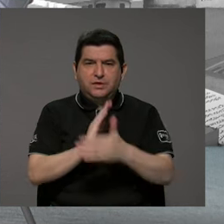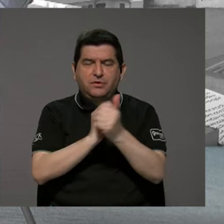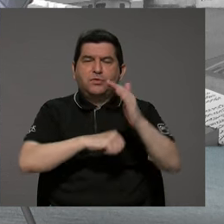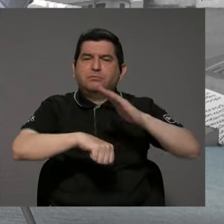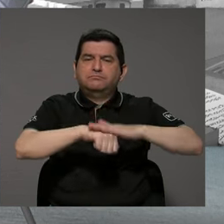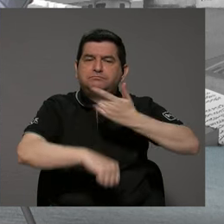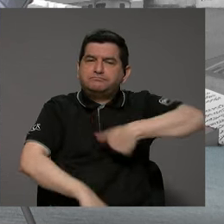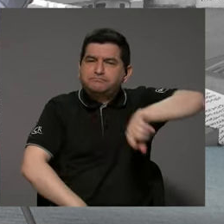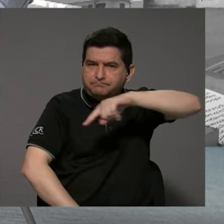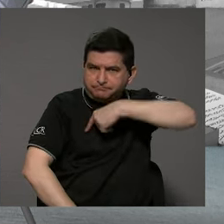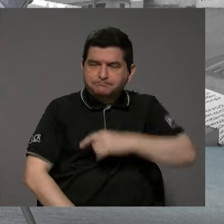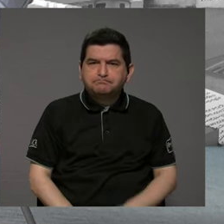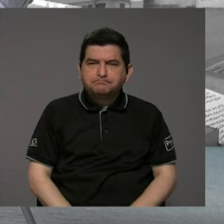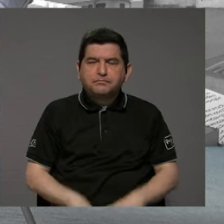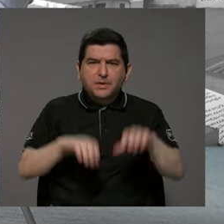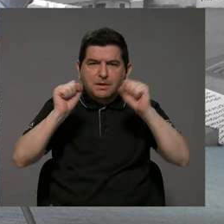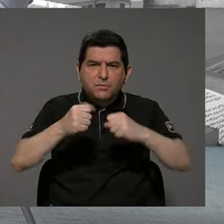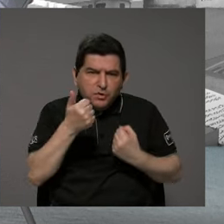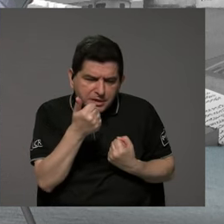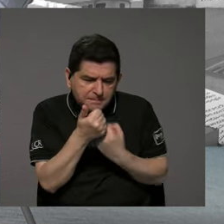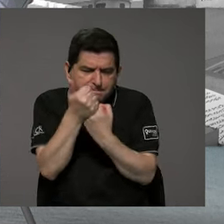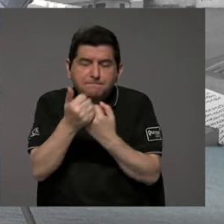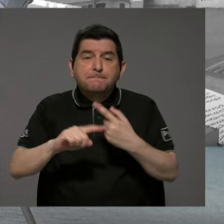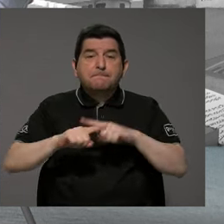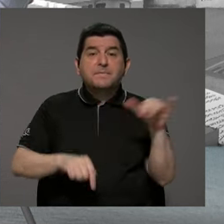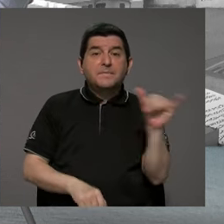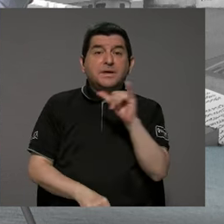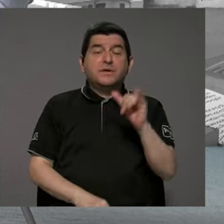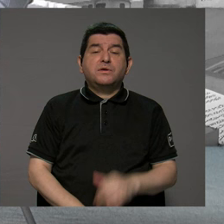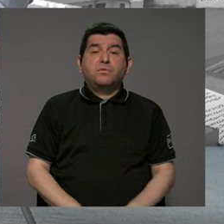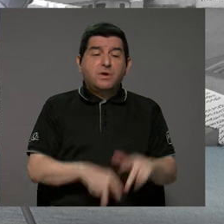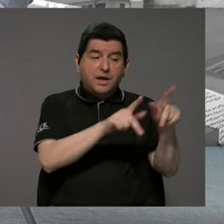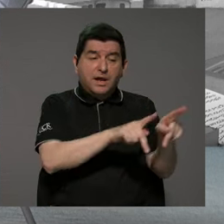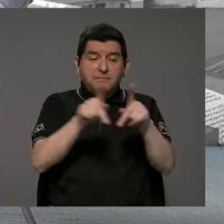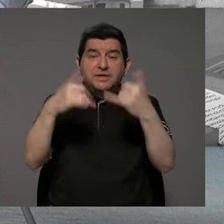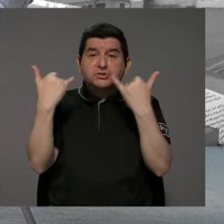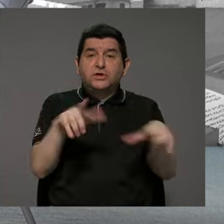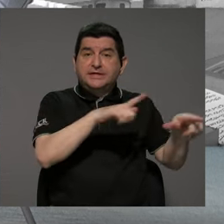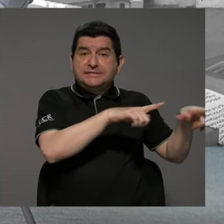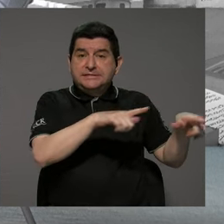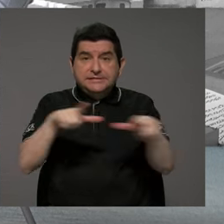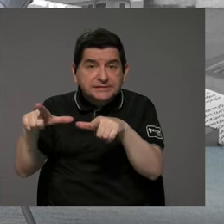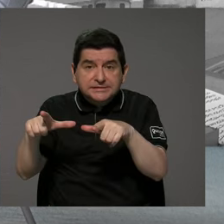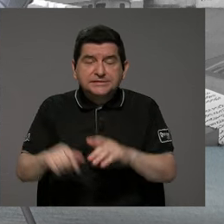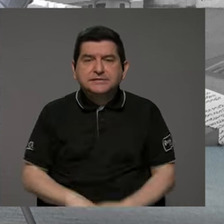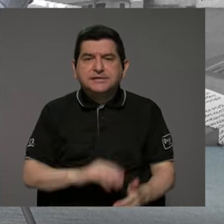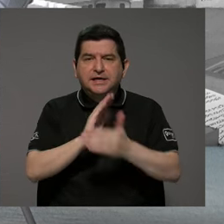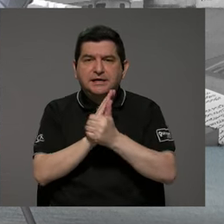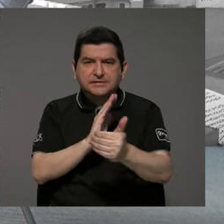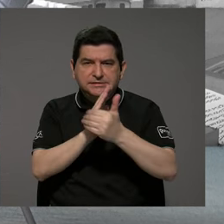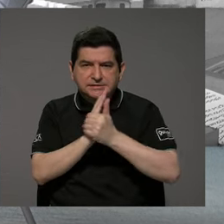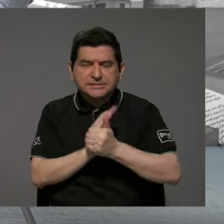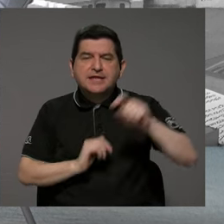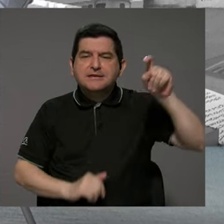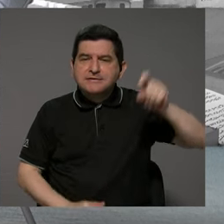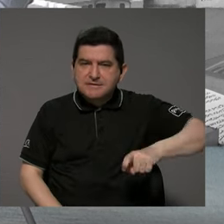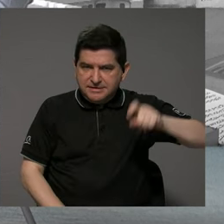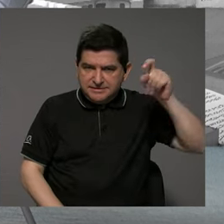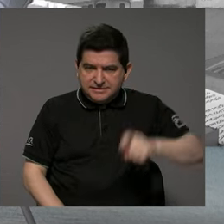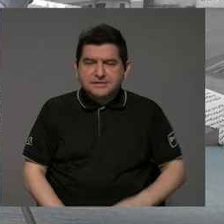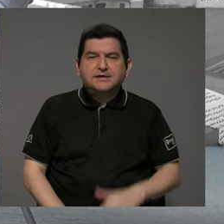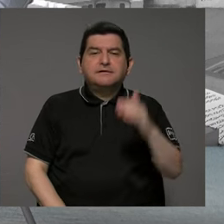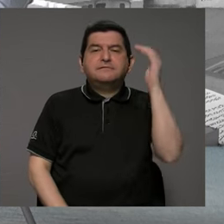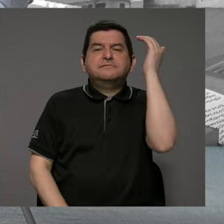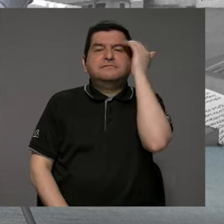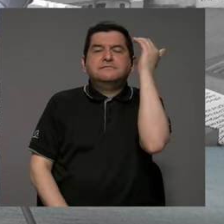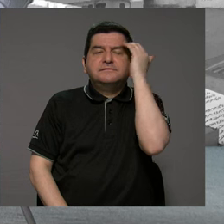permitan, ok, apalancar, pero tener también, digamos, personas que estén preparadas para tener las destrezas y habilidades necesarias para